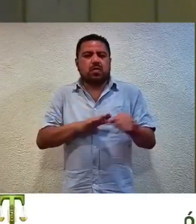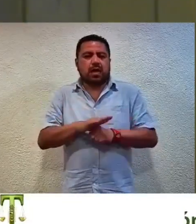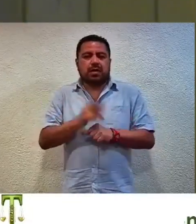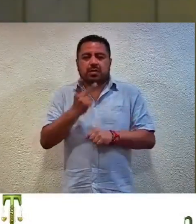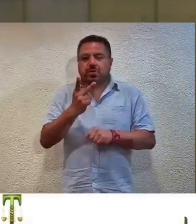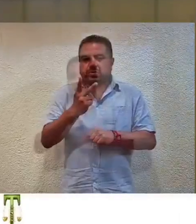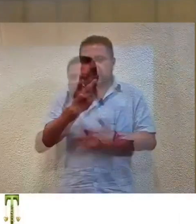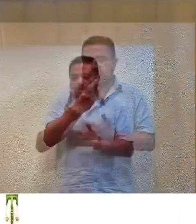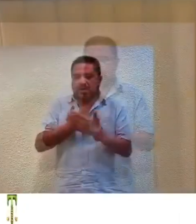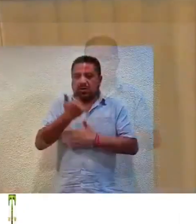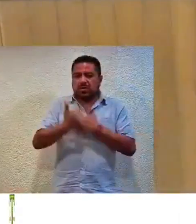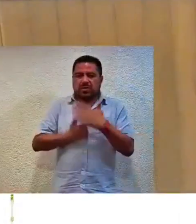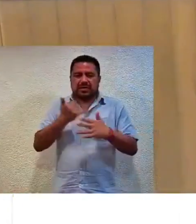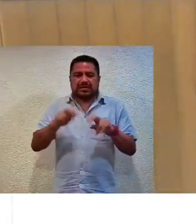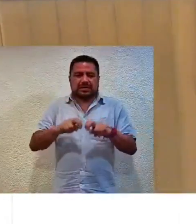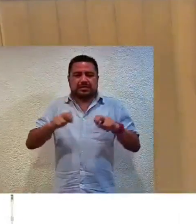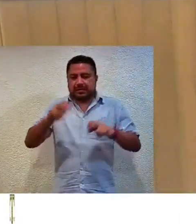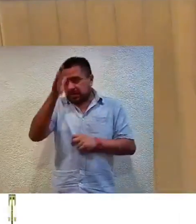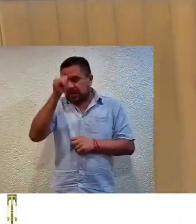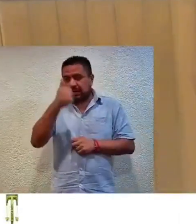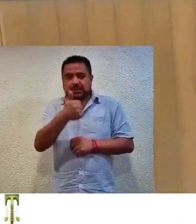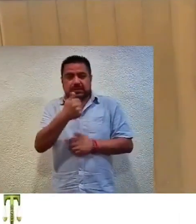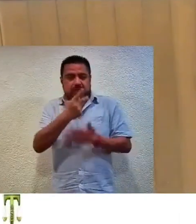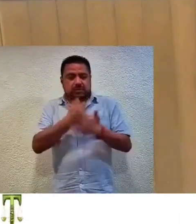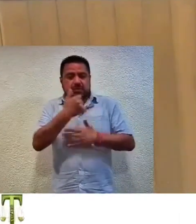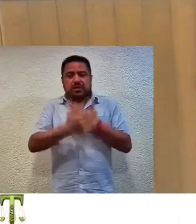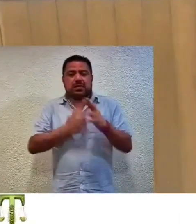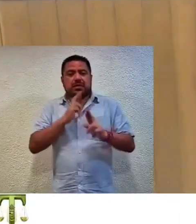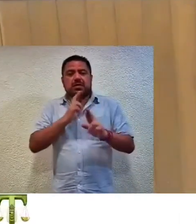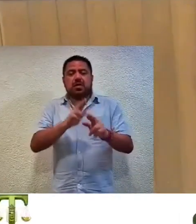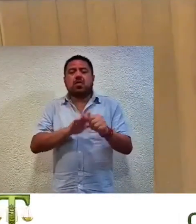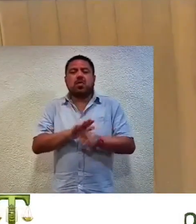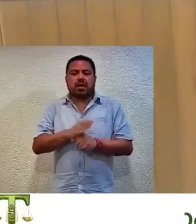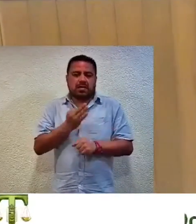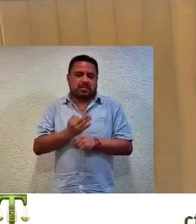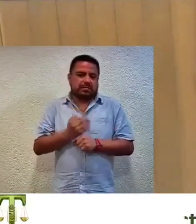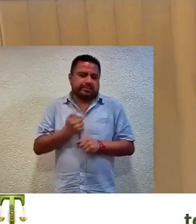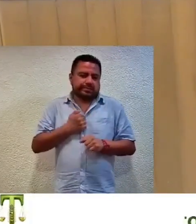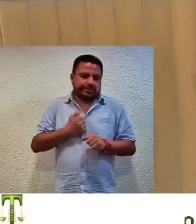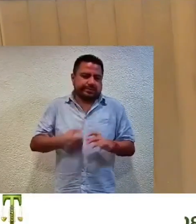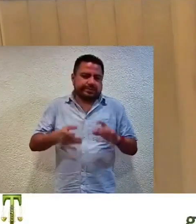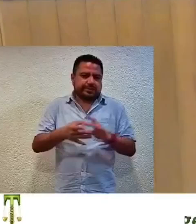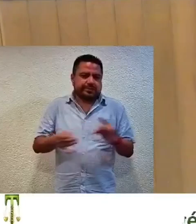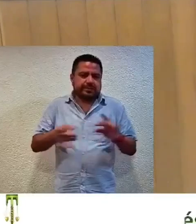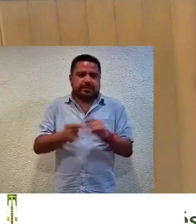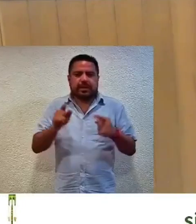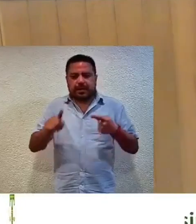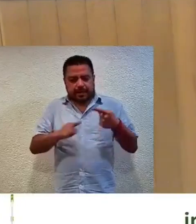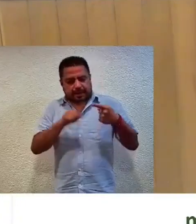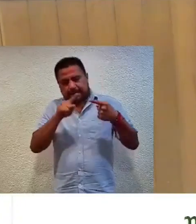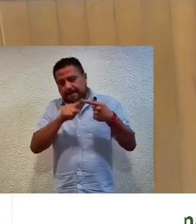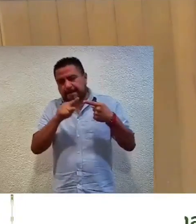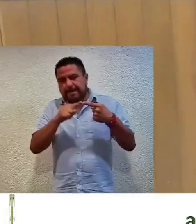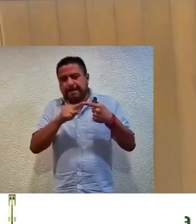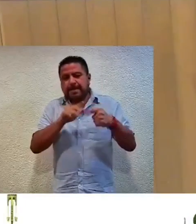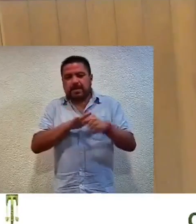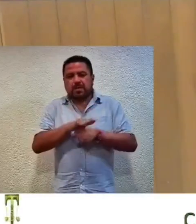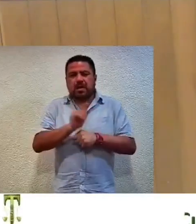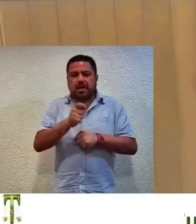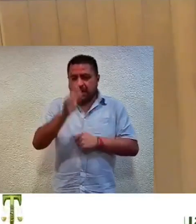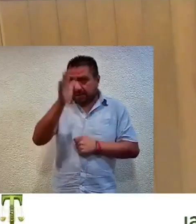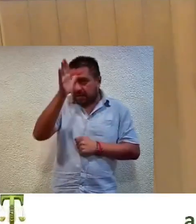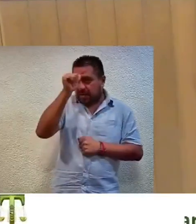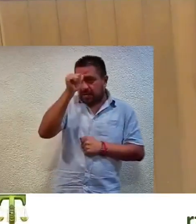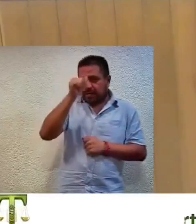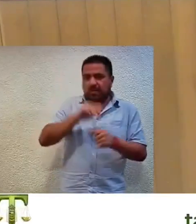proyectos de acuerdos plenarios y seis proyectos de resolución, los cuales a continuación precisa. El primero de los asuntos se trata de un acuerdo